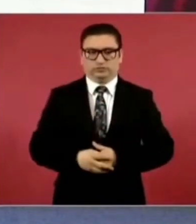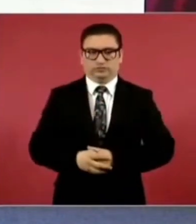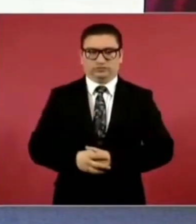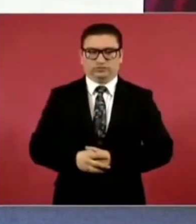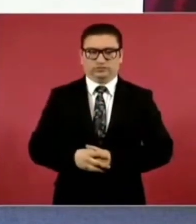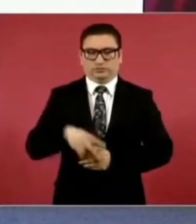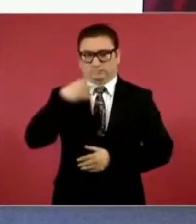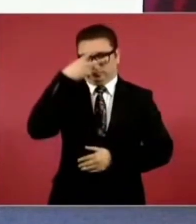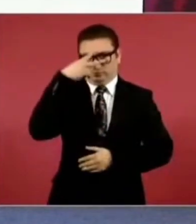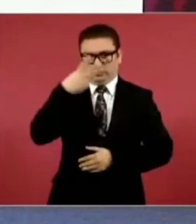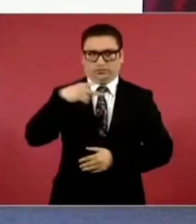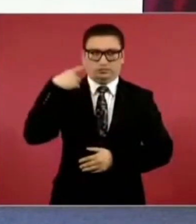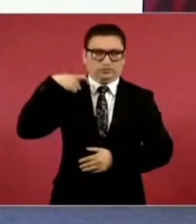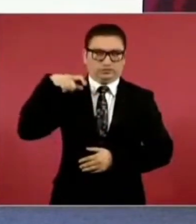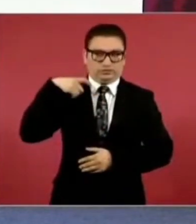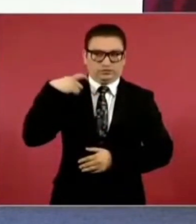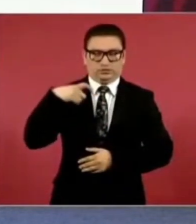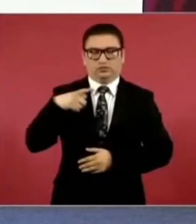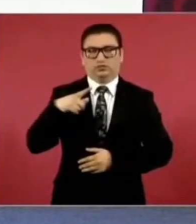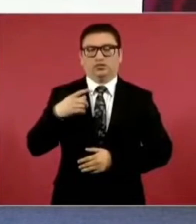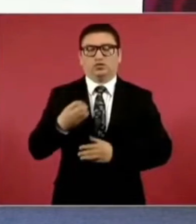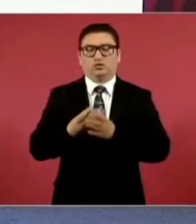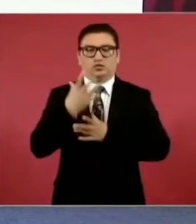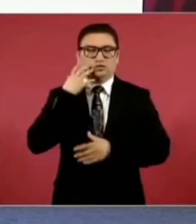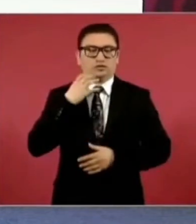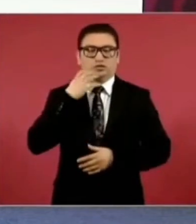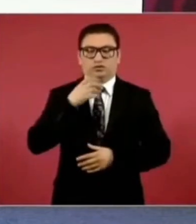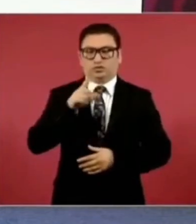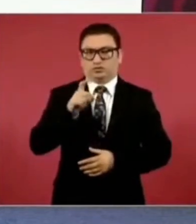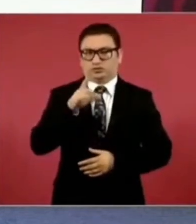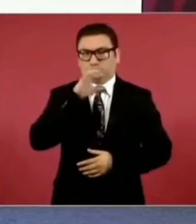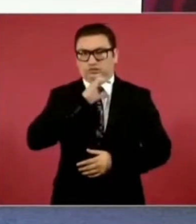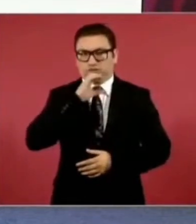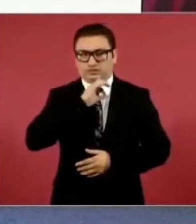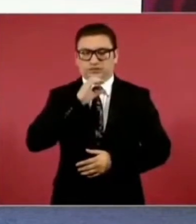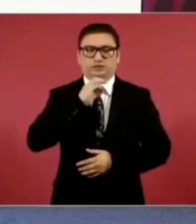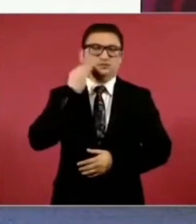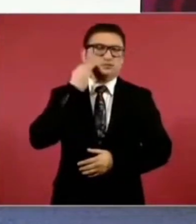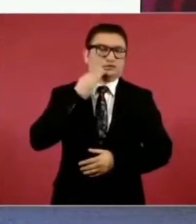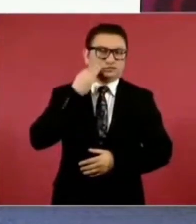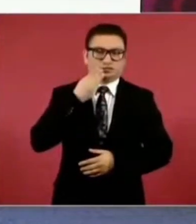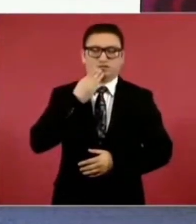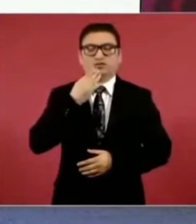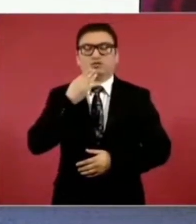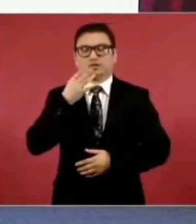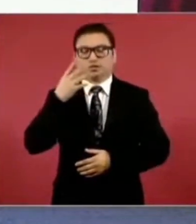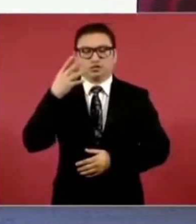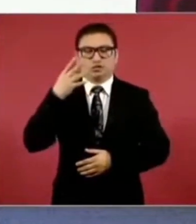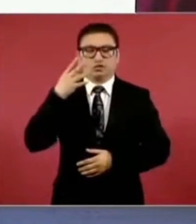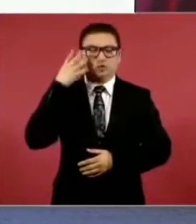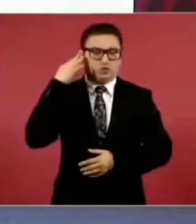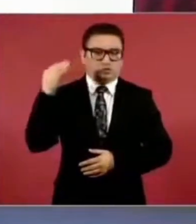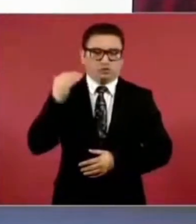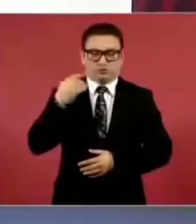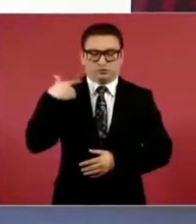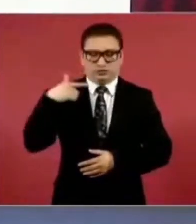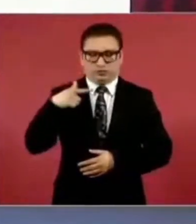México, Querétaro, León, Aguascalientes, Manzanillo, Colima, Guadalajara, Irapuato,